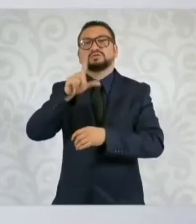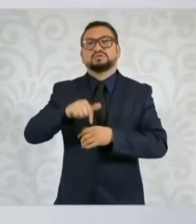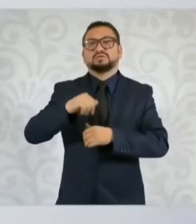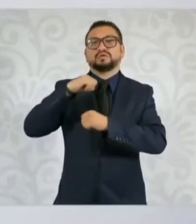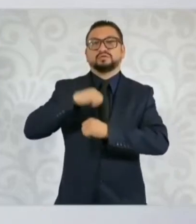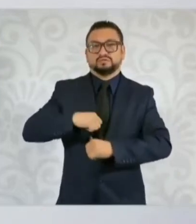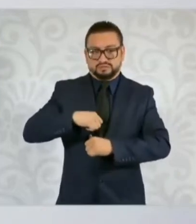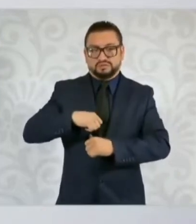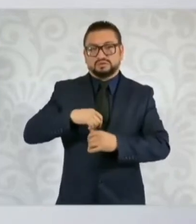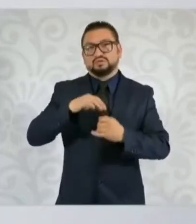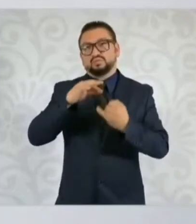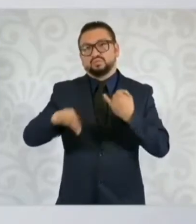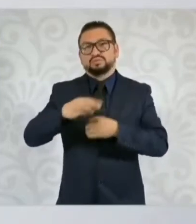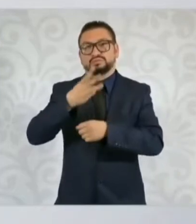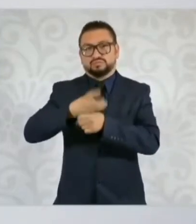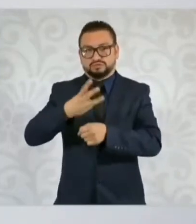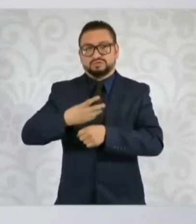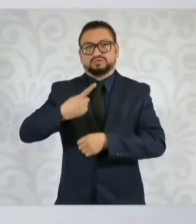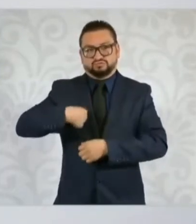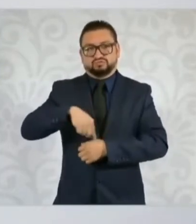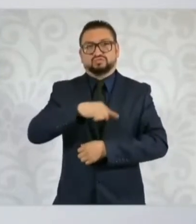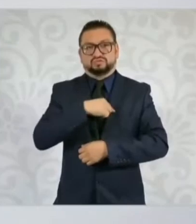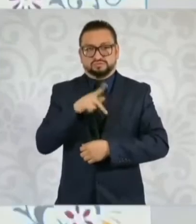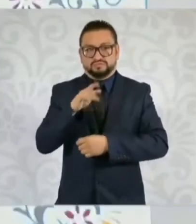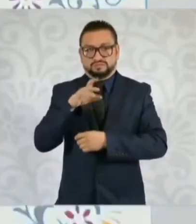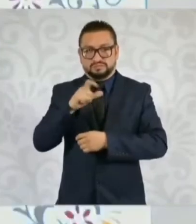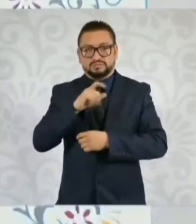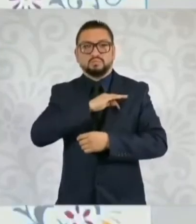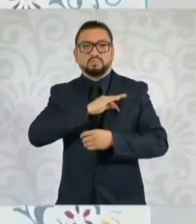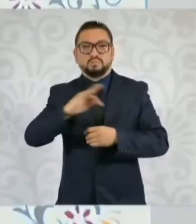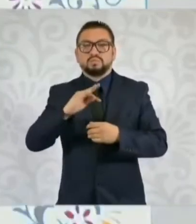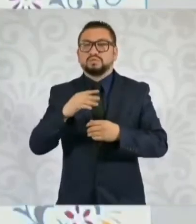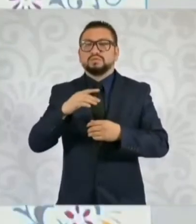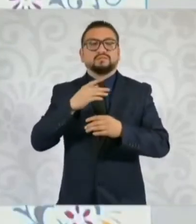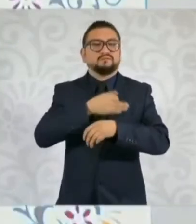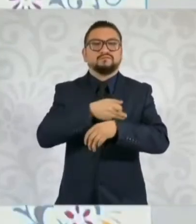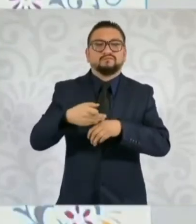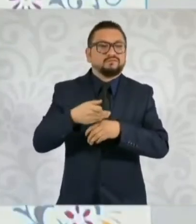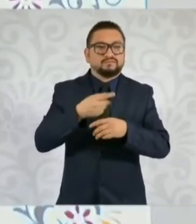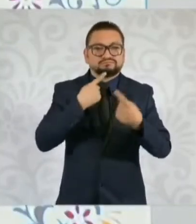Y en tercer lugar ya podemos nosotros interactuar con las familias.